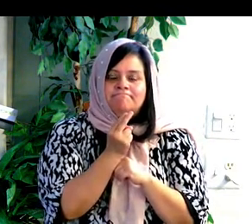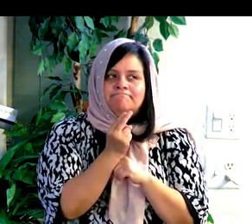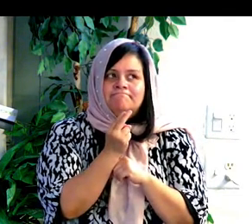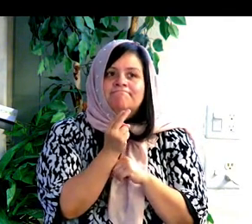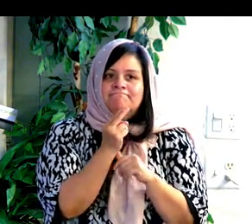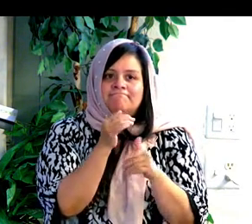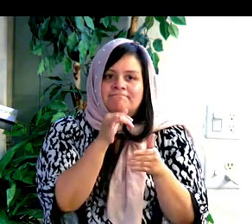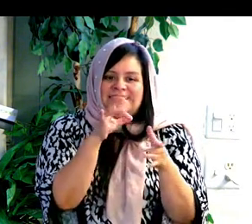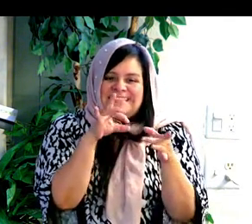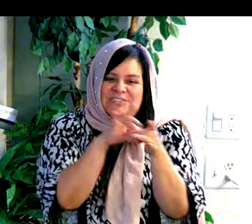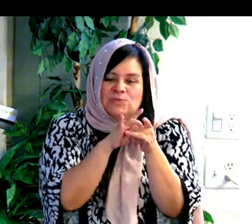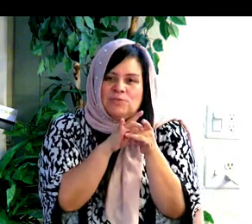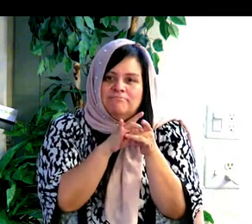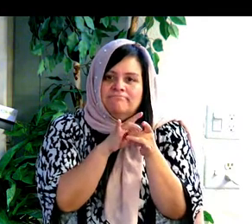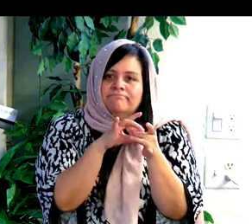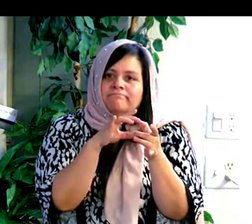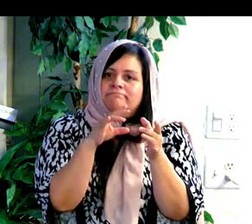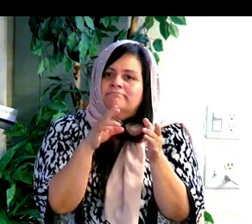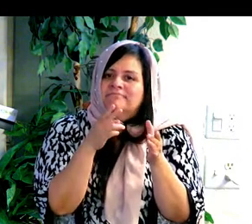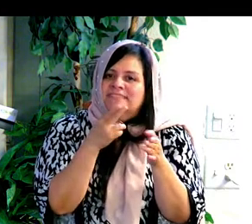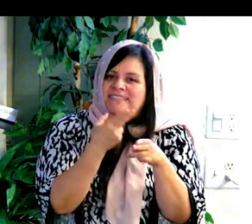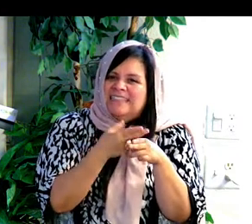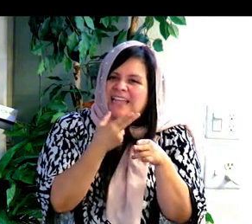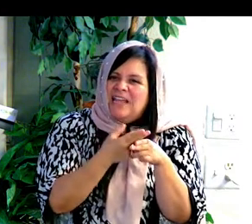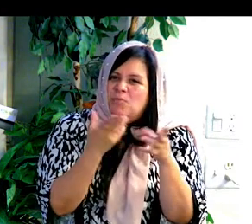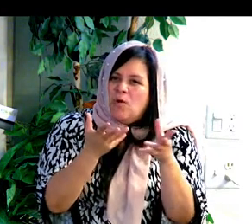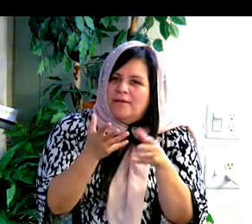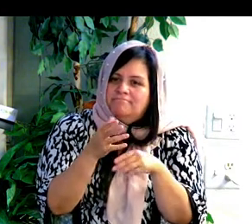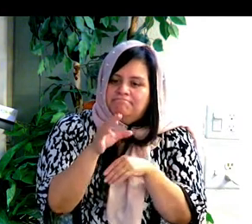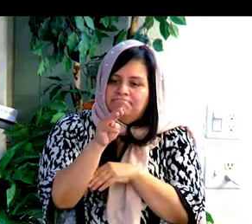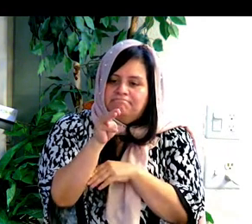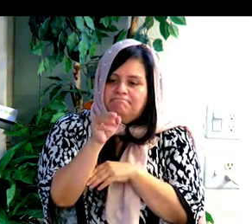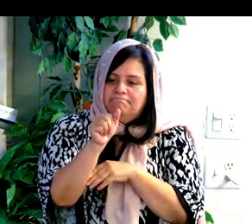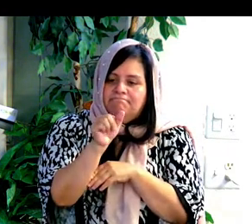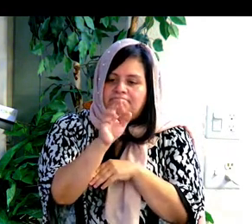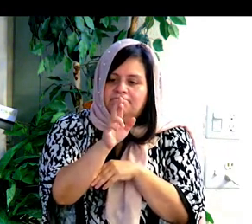Y eso es algo eterno, porque eso viene de nuestro Señor.